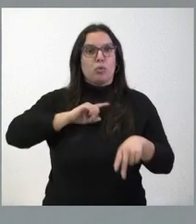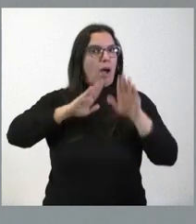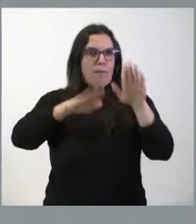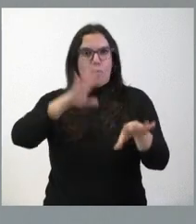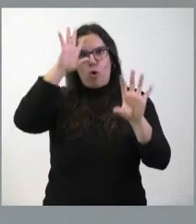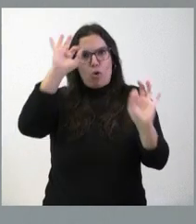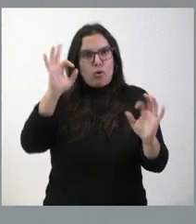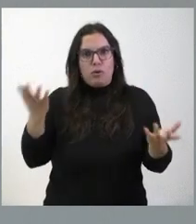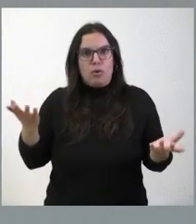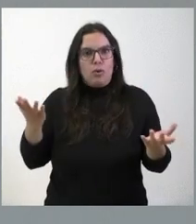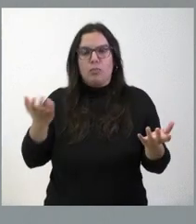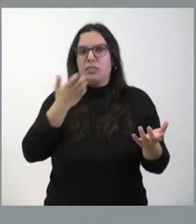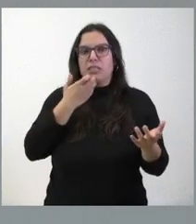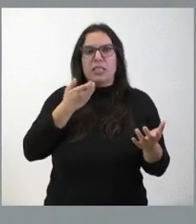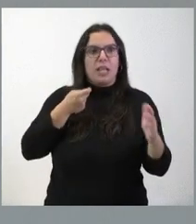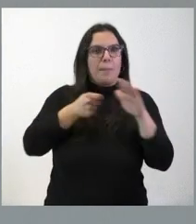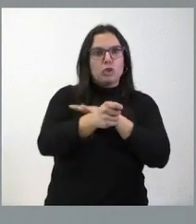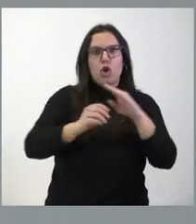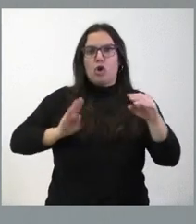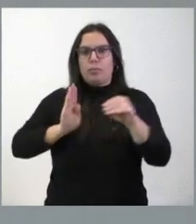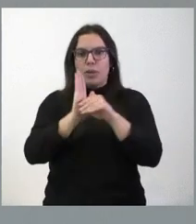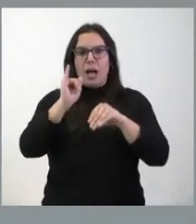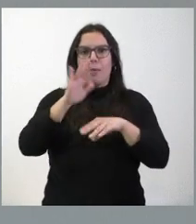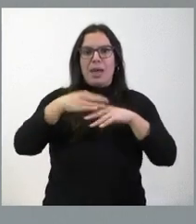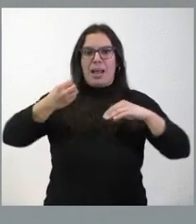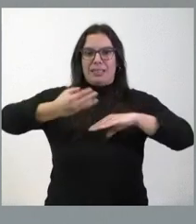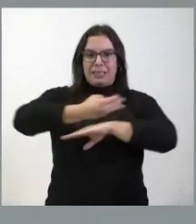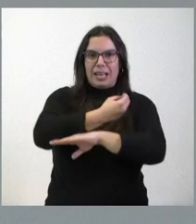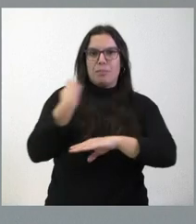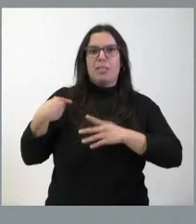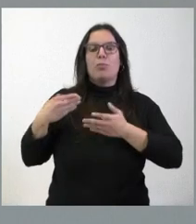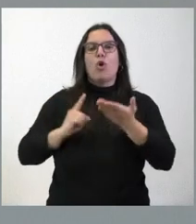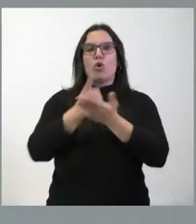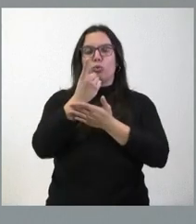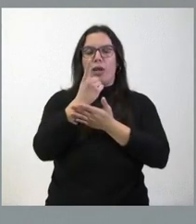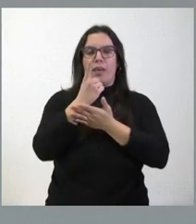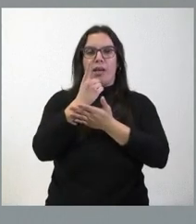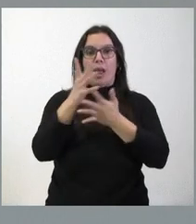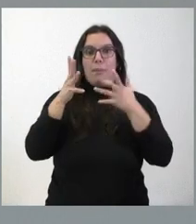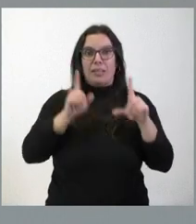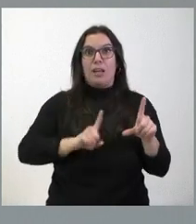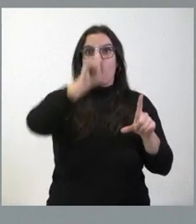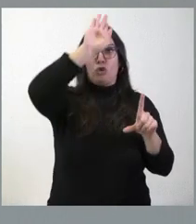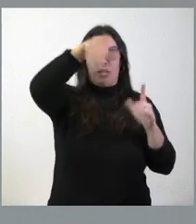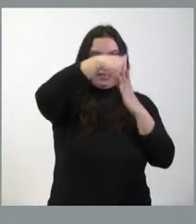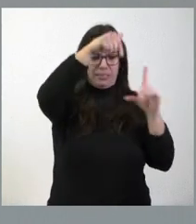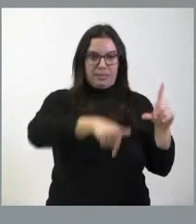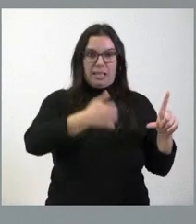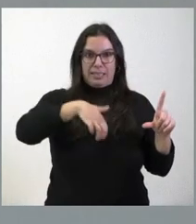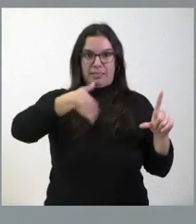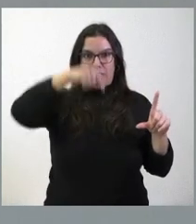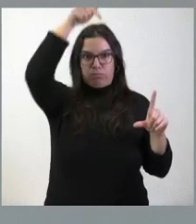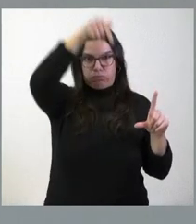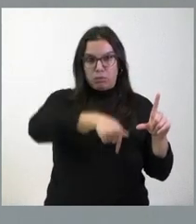naturalmente, a las inversiones en torno a esa línea ferroviaria de la Ruta de la Plata, que ojalá obtenga estas inversiones.